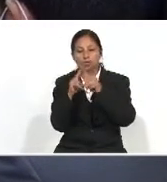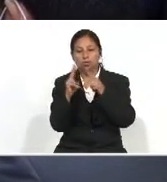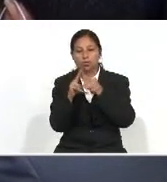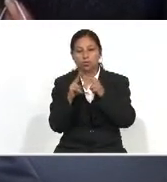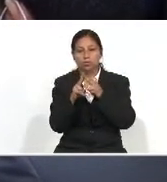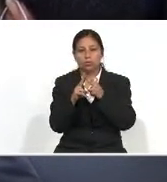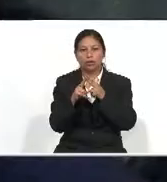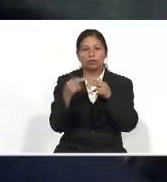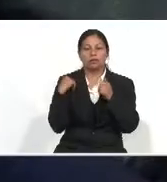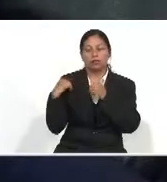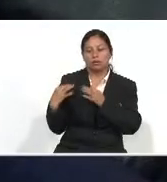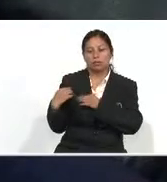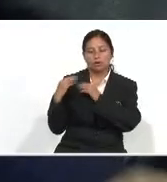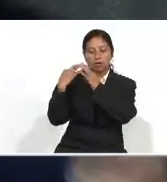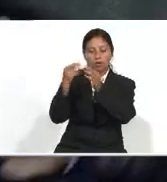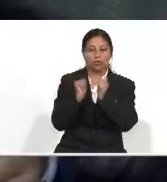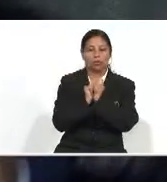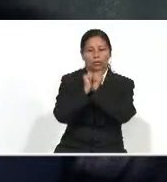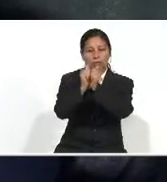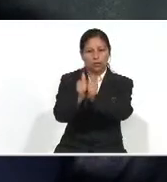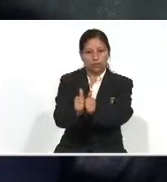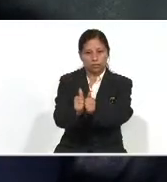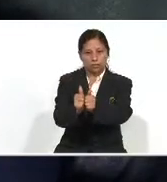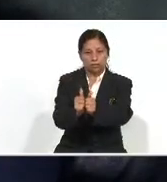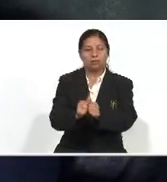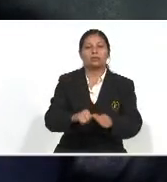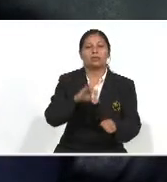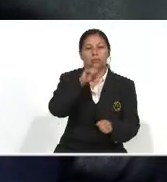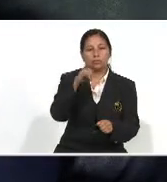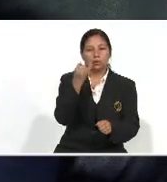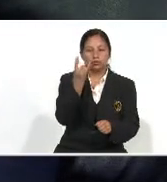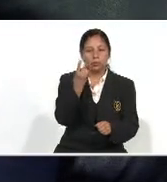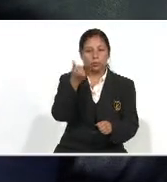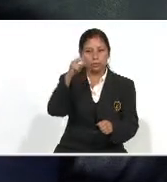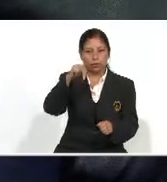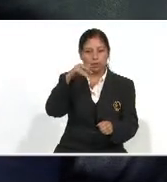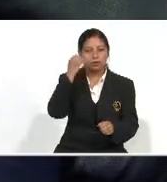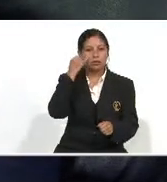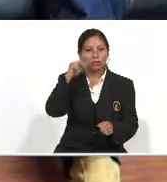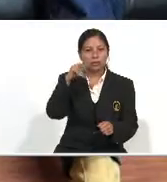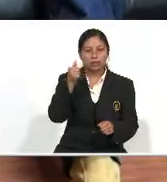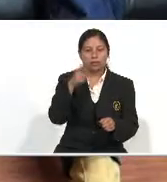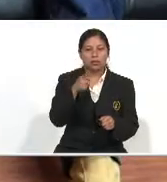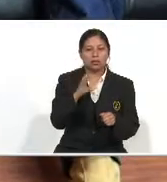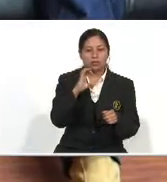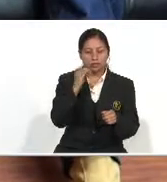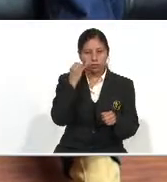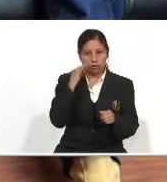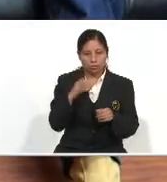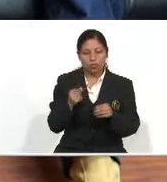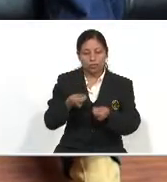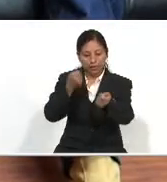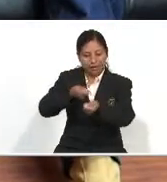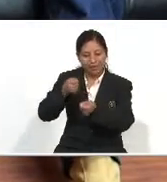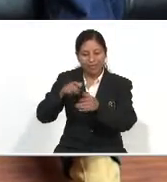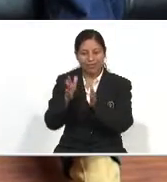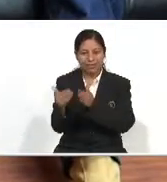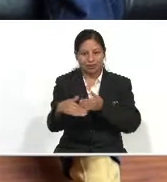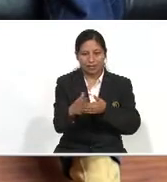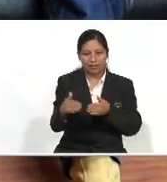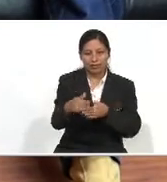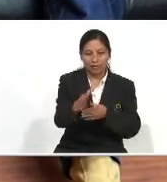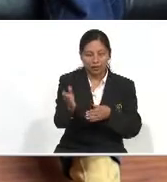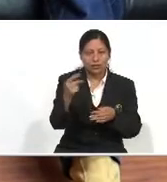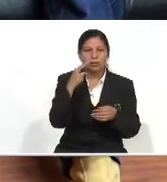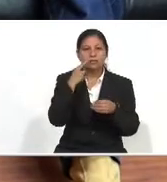Contó con el acompañamiento Del diputado Juan Ignacio Quijada Integrante de la comisión De agricultura Ganadería y pesca Reuniéndose con representantes De la asociación